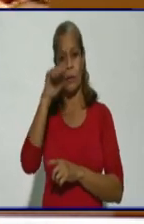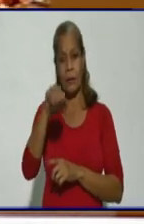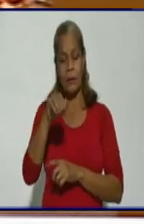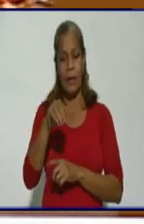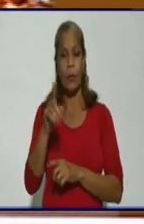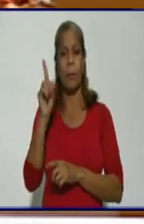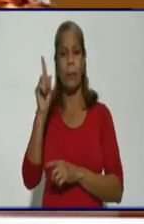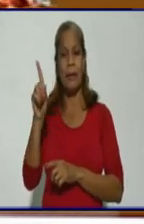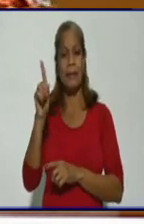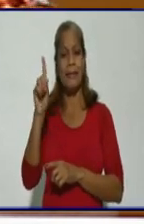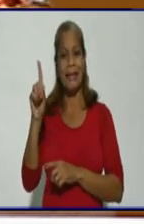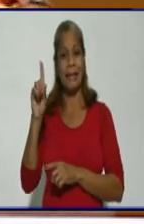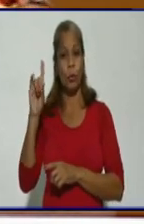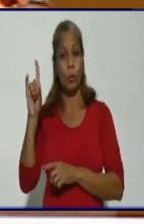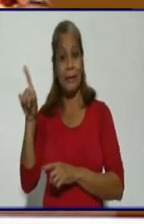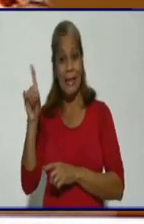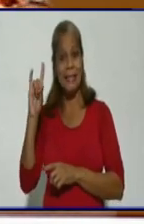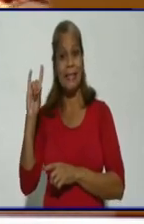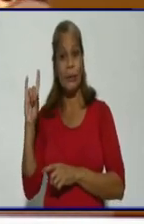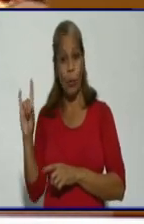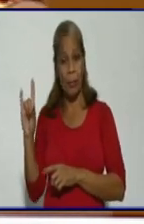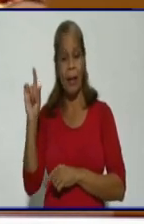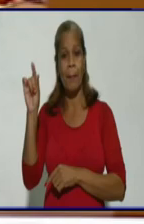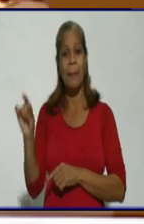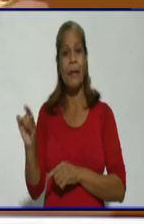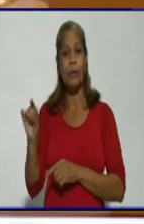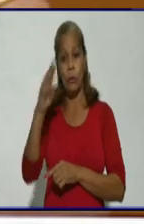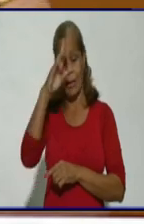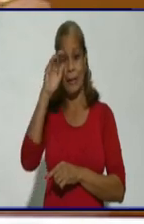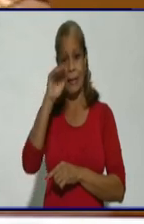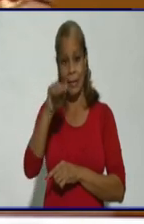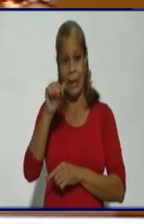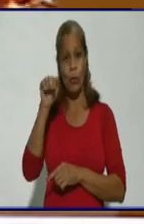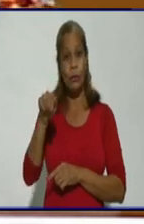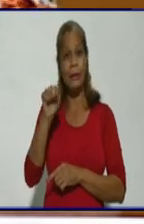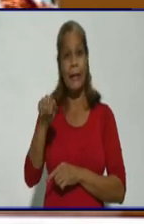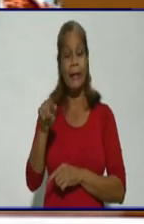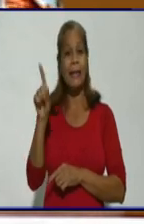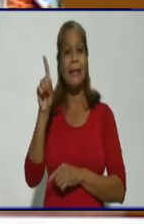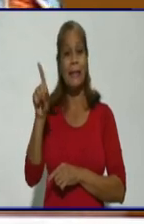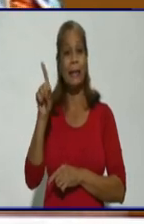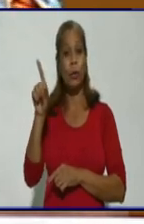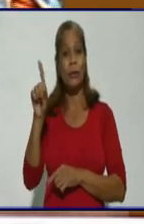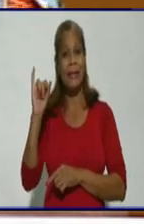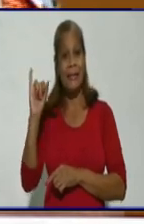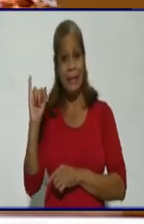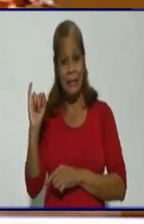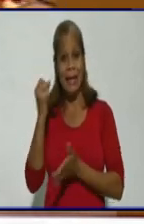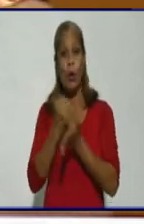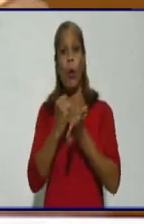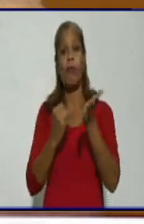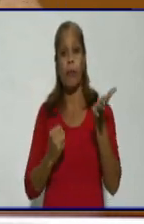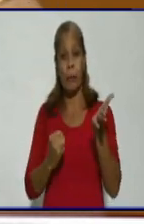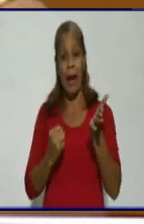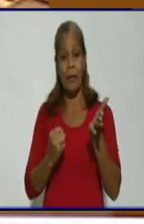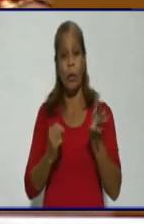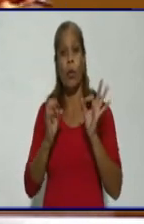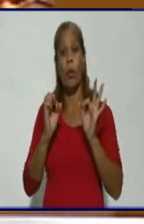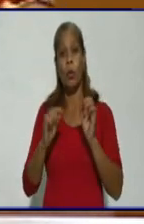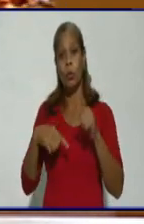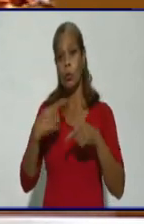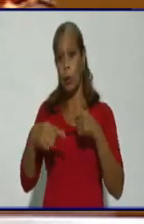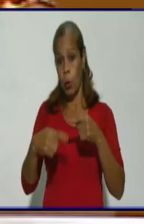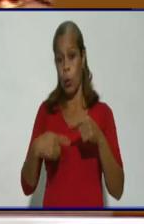1,119 pacientes, de ellos 116 confirmados activos, es decir, los confirmados